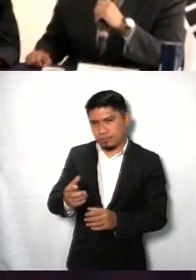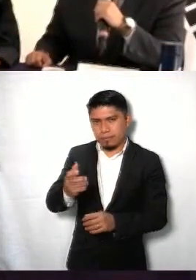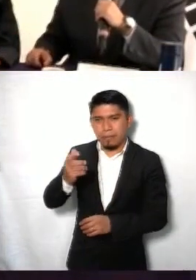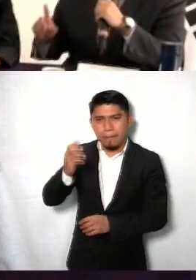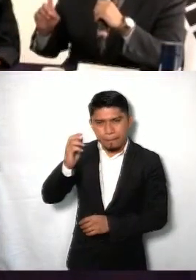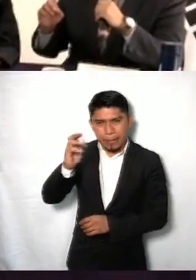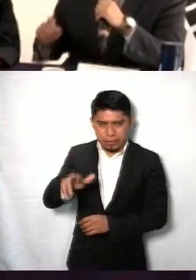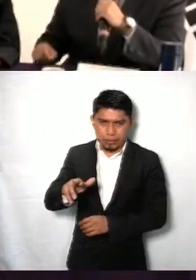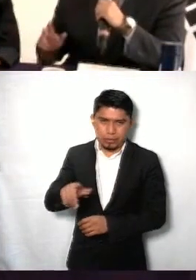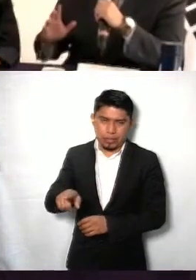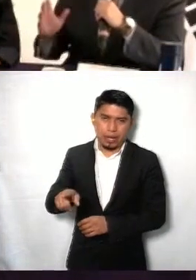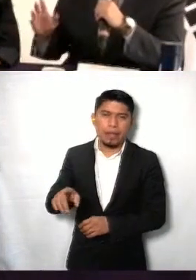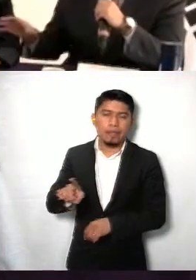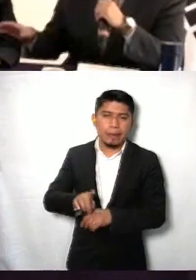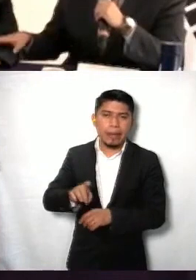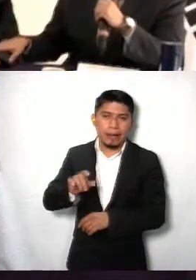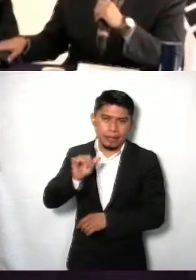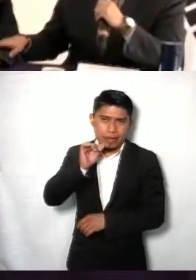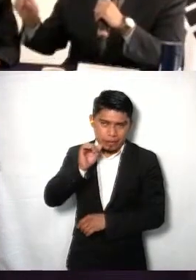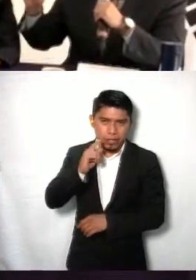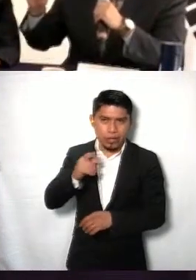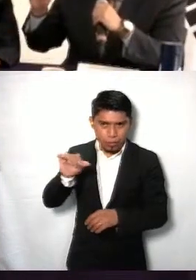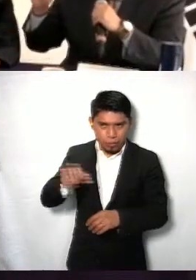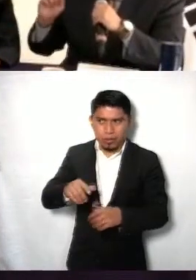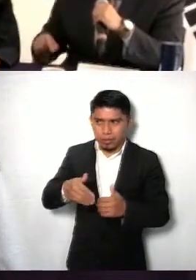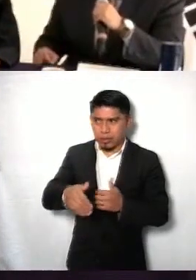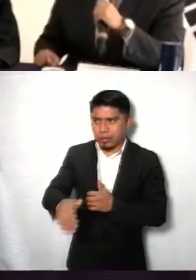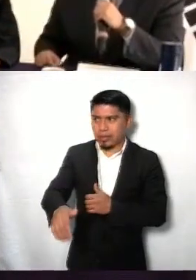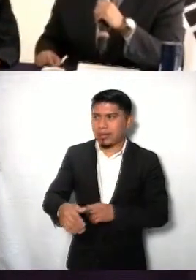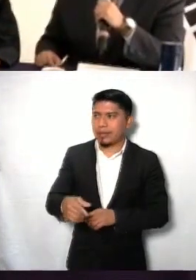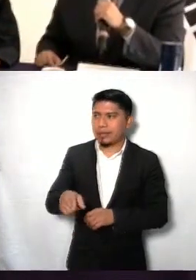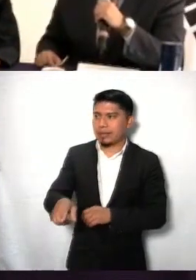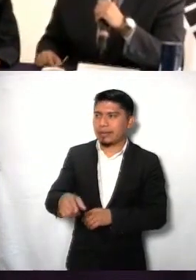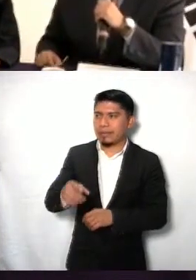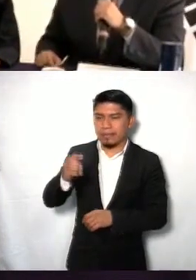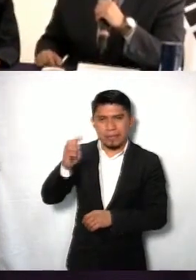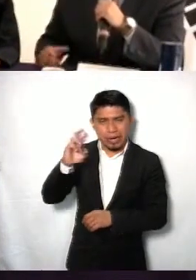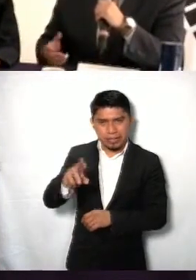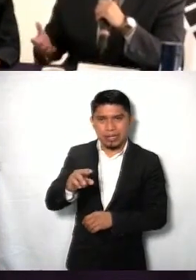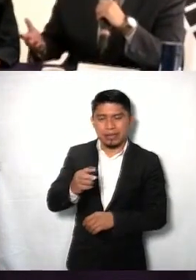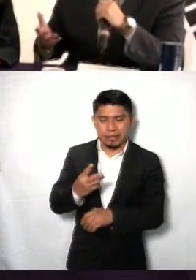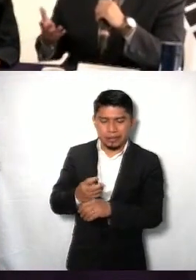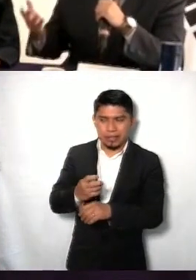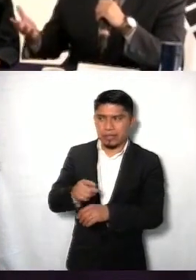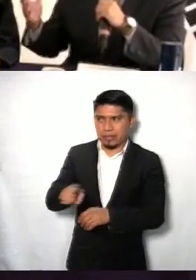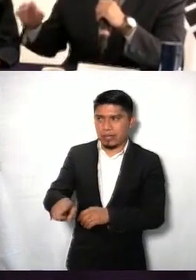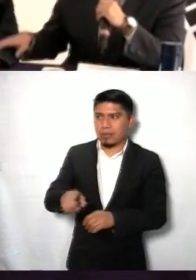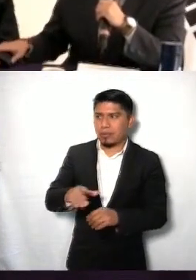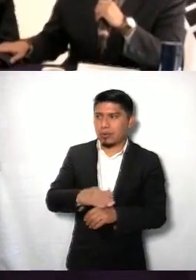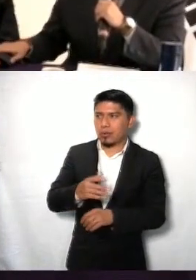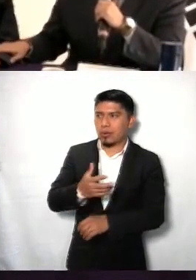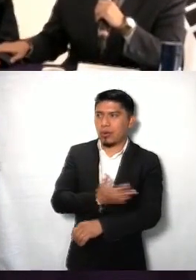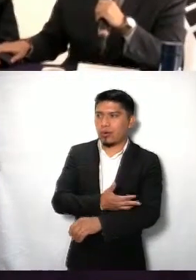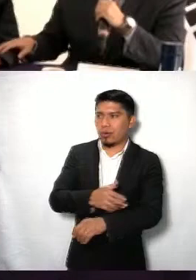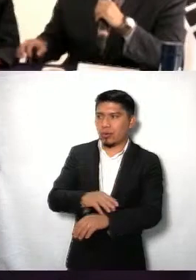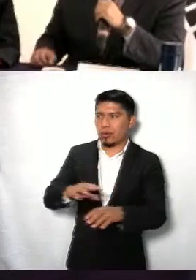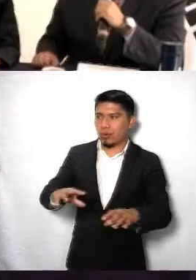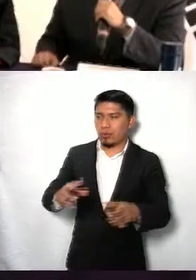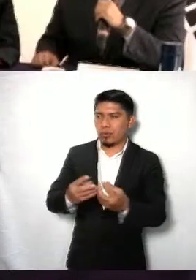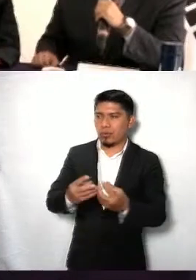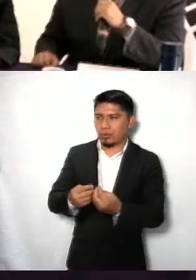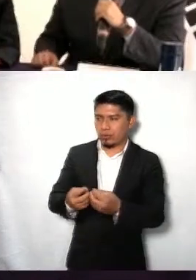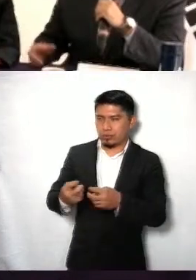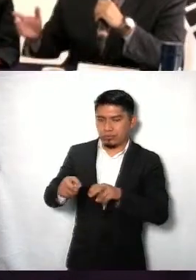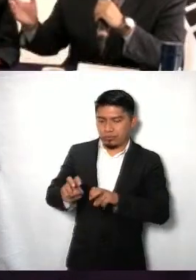maestra, ayer lo dije, lo digo siempre, fue mi maestra en tercer semestre de la facultad, y es un honor estar hoy con ella